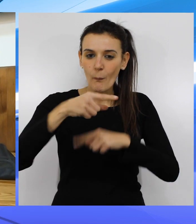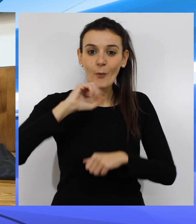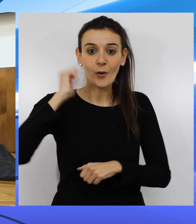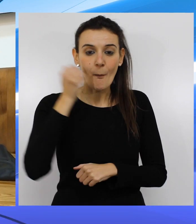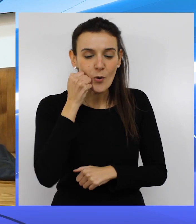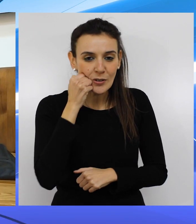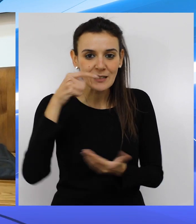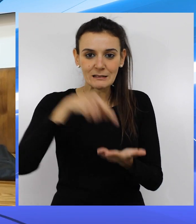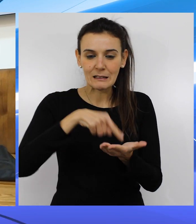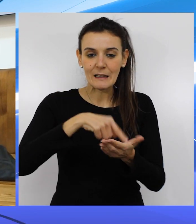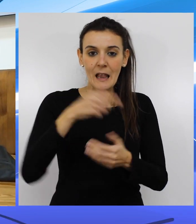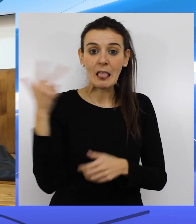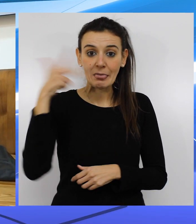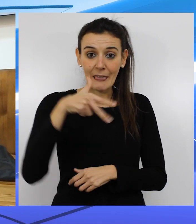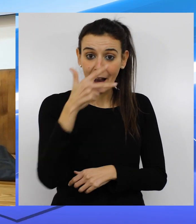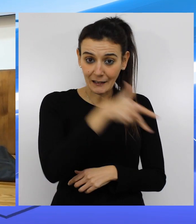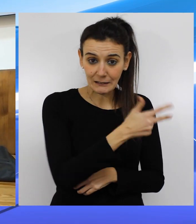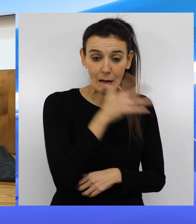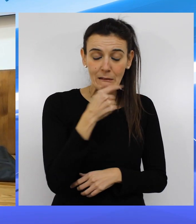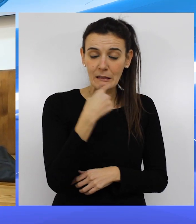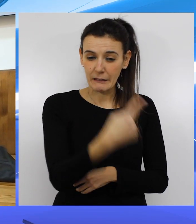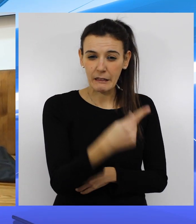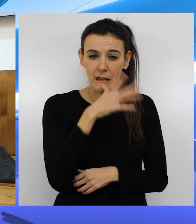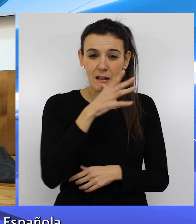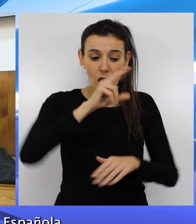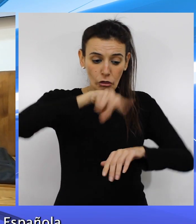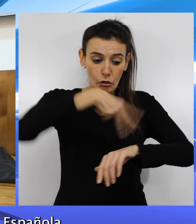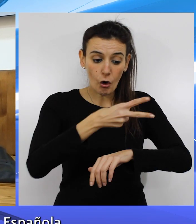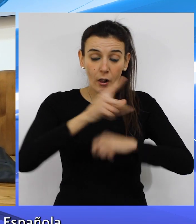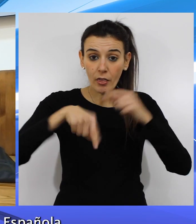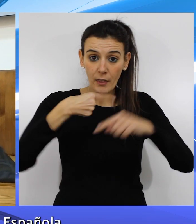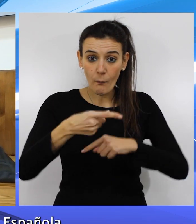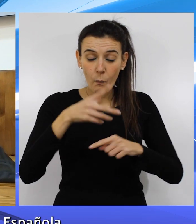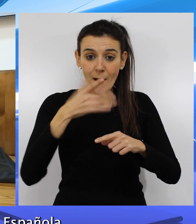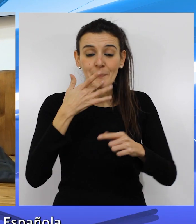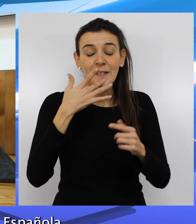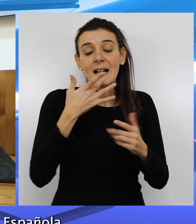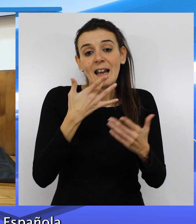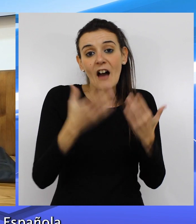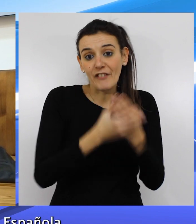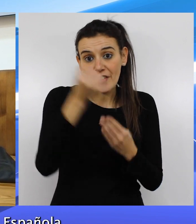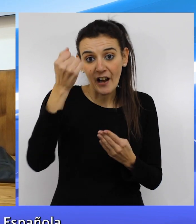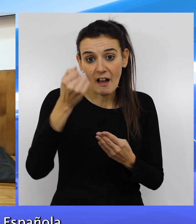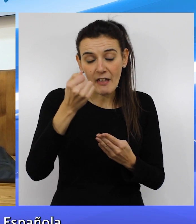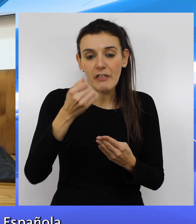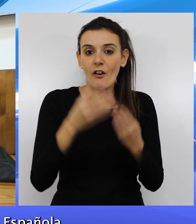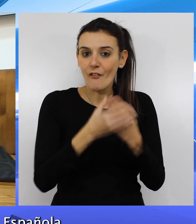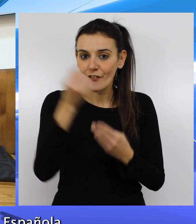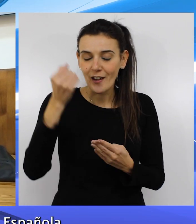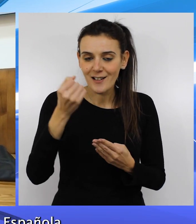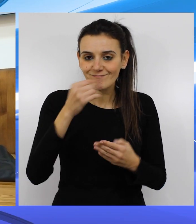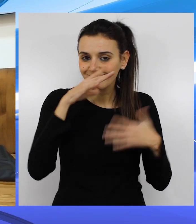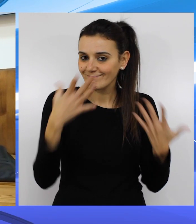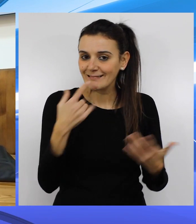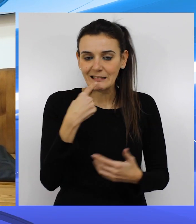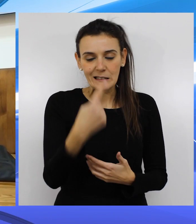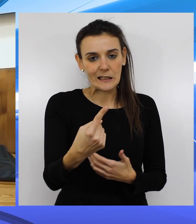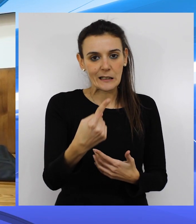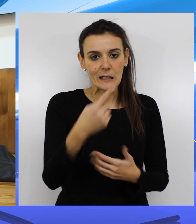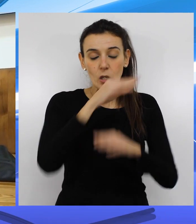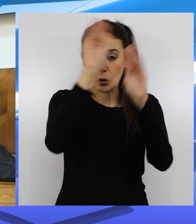reclamación de Cantabria, en dos horas la Real Federación Española le dé la resolución